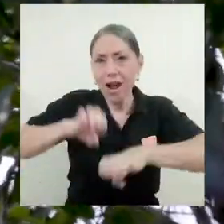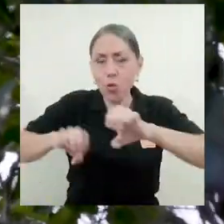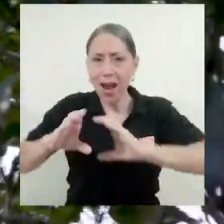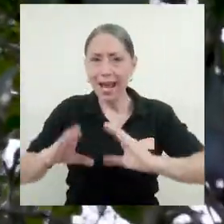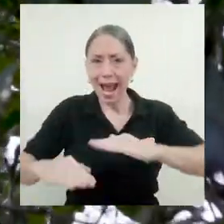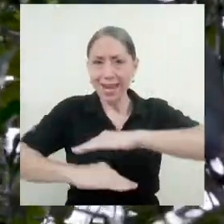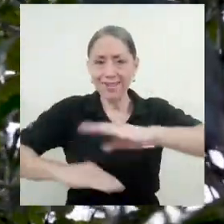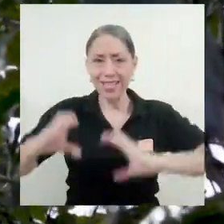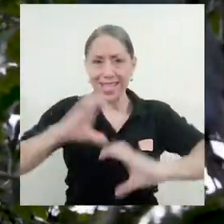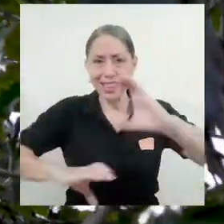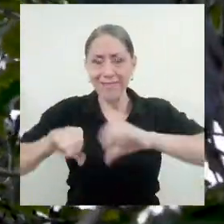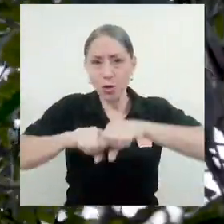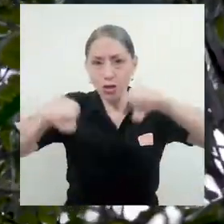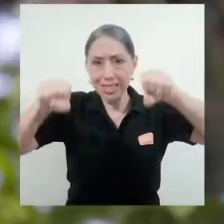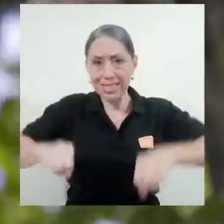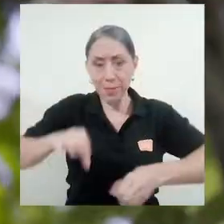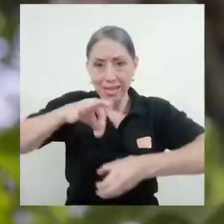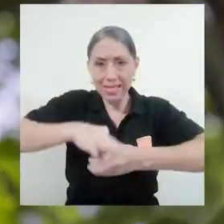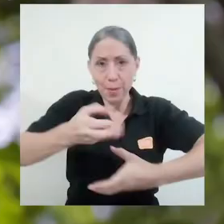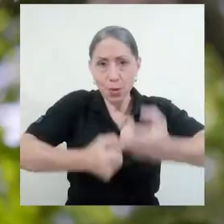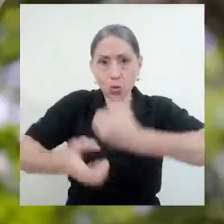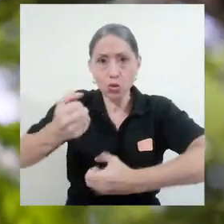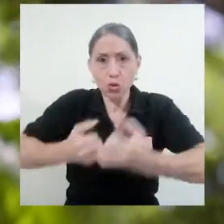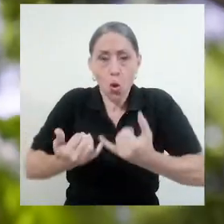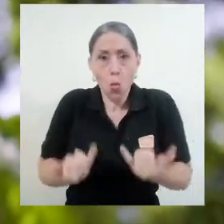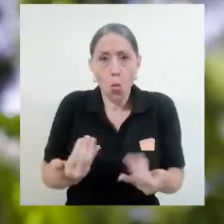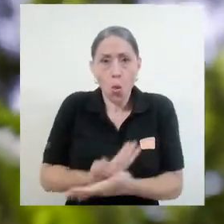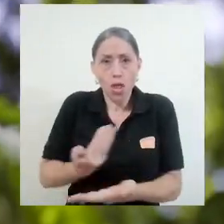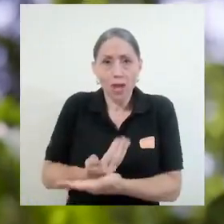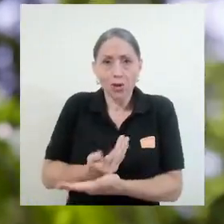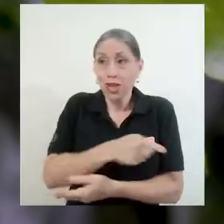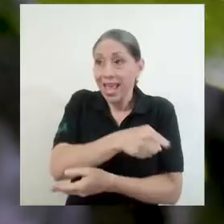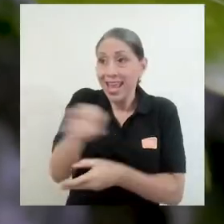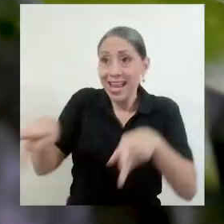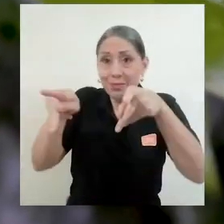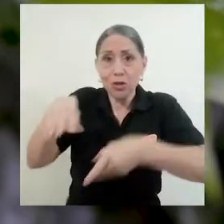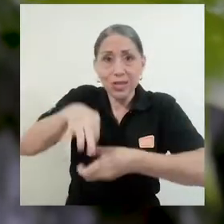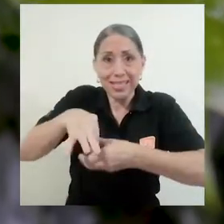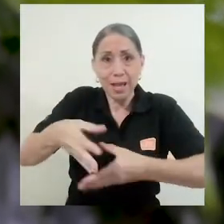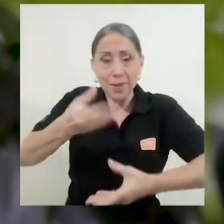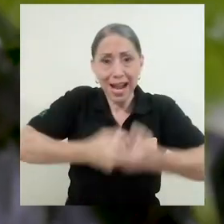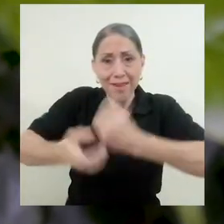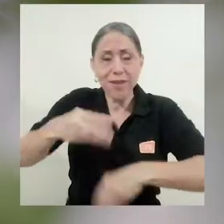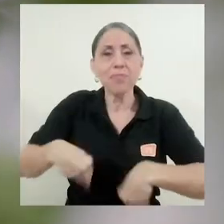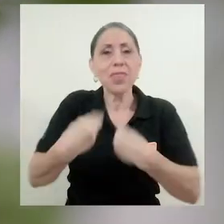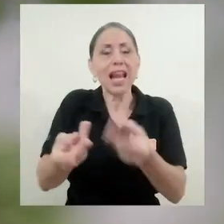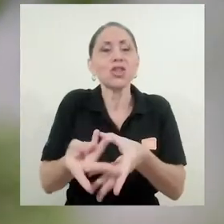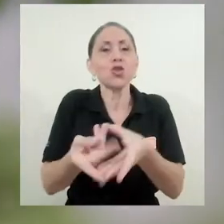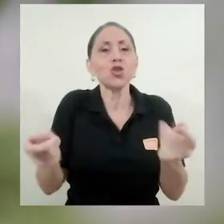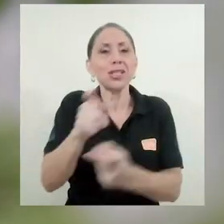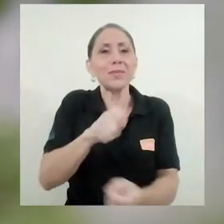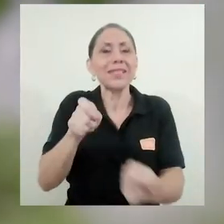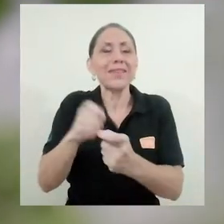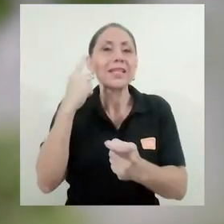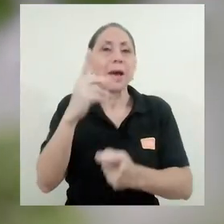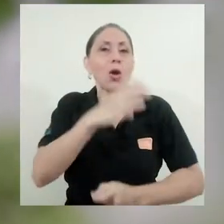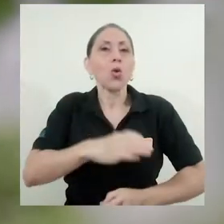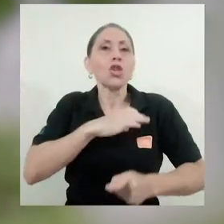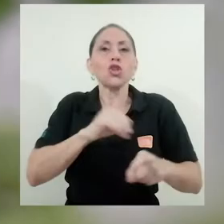sistemas de producción de café modernos y brindar al sector cafetalero soluciones específicas para las condiciones